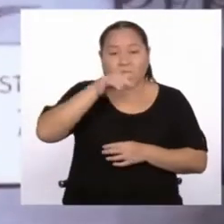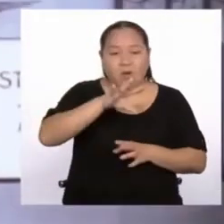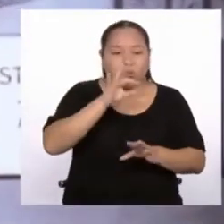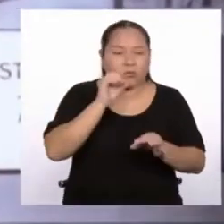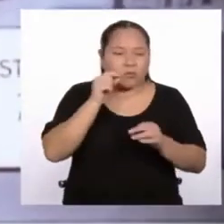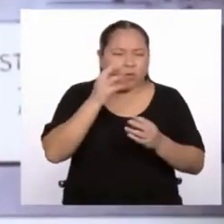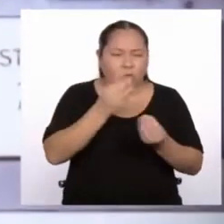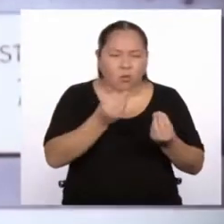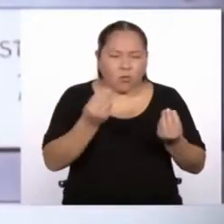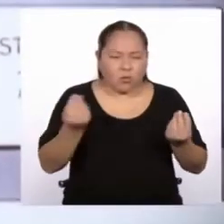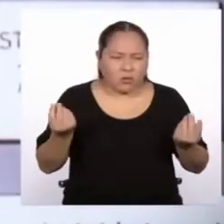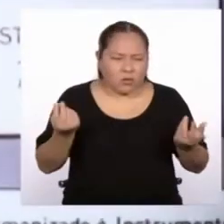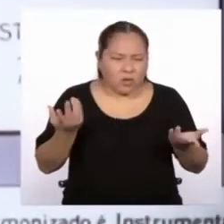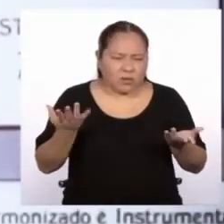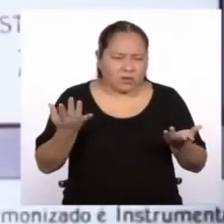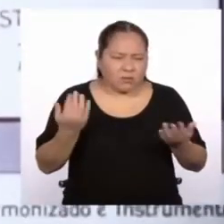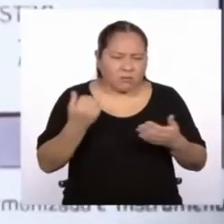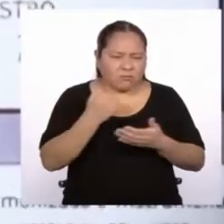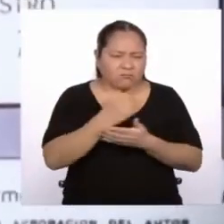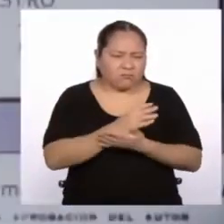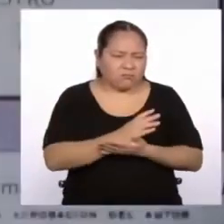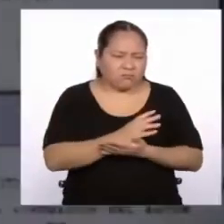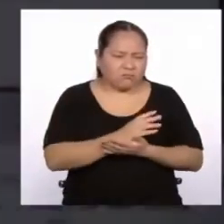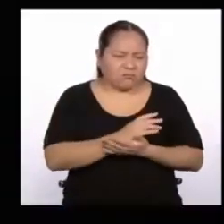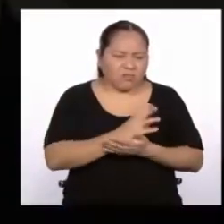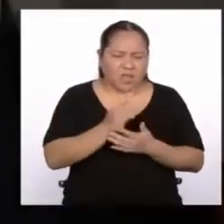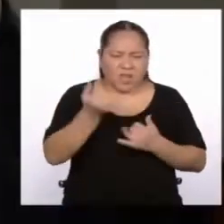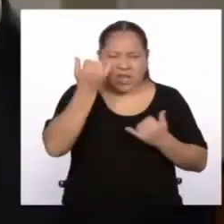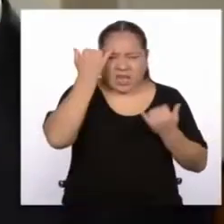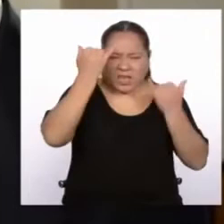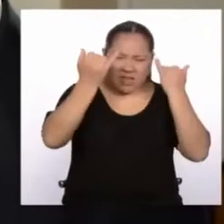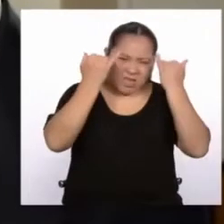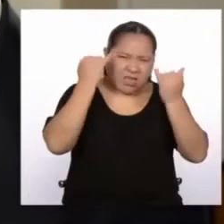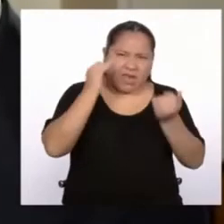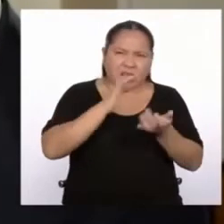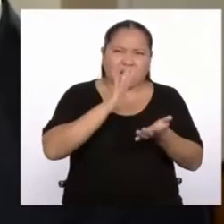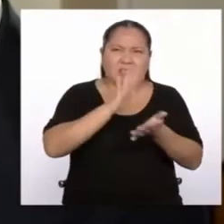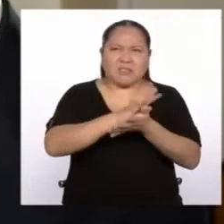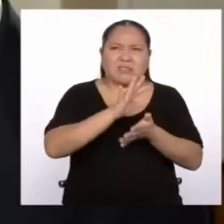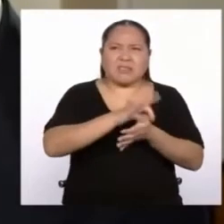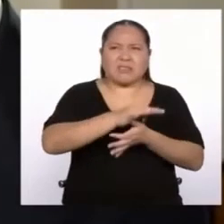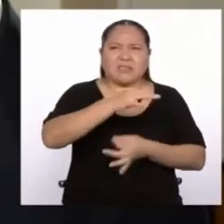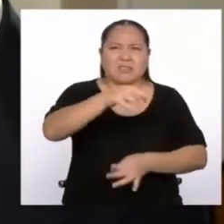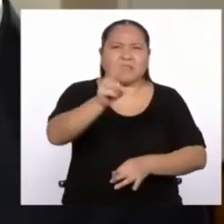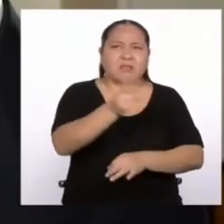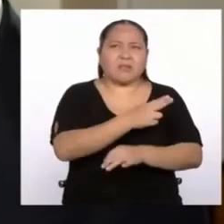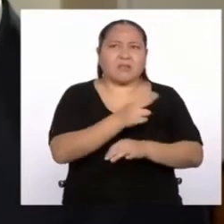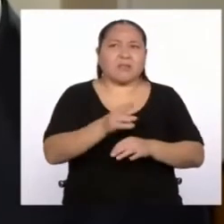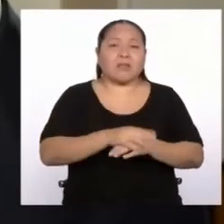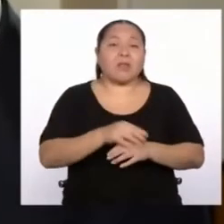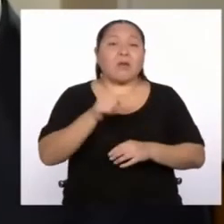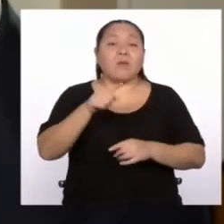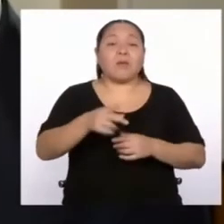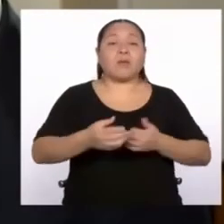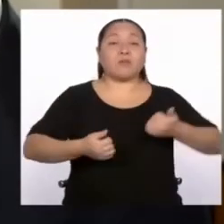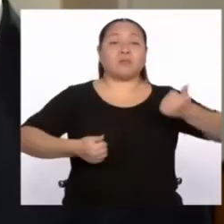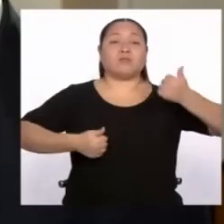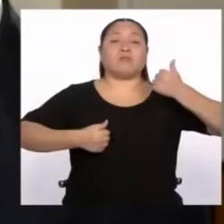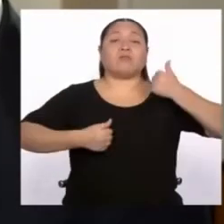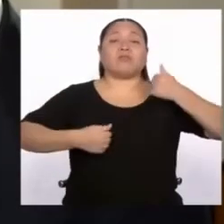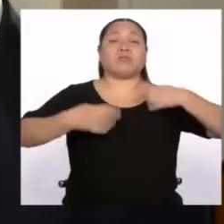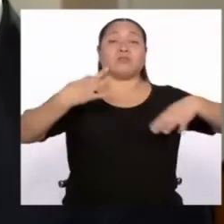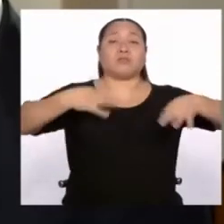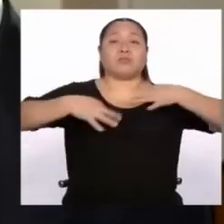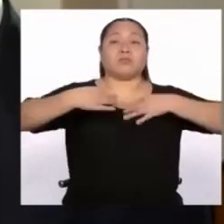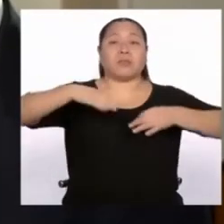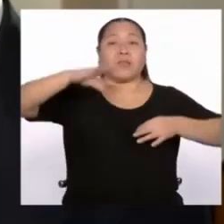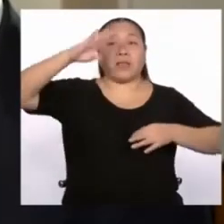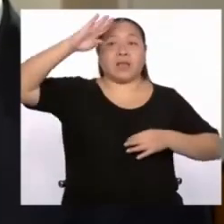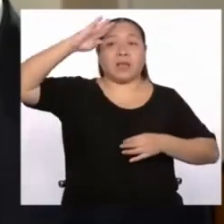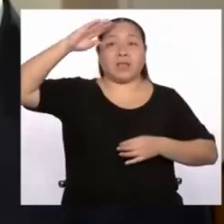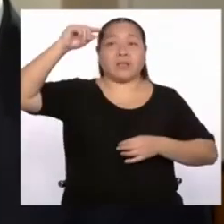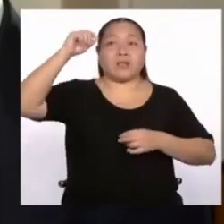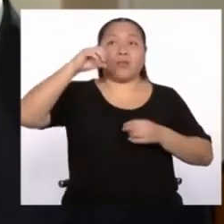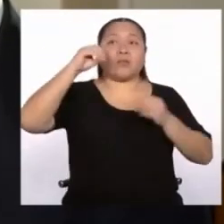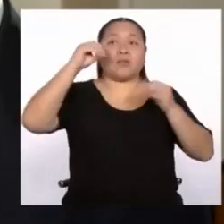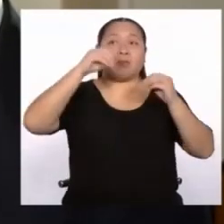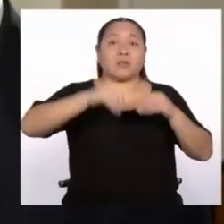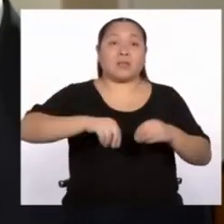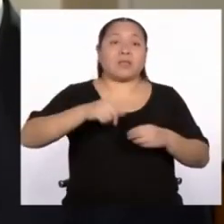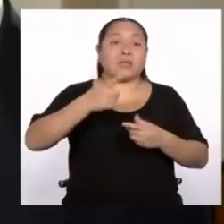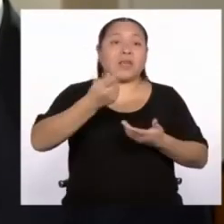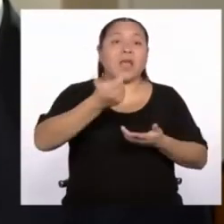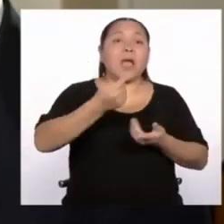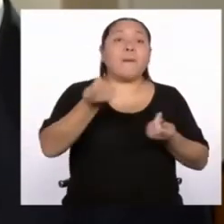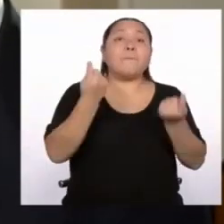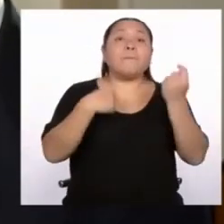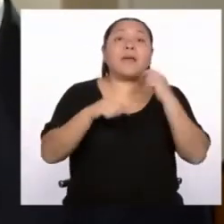del himno nacional. En tanto, Carl Johan Eklund, el director de la banda del ejército, era quien había hecho la versión que se vendía